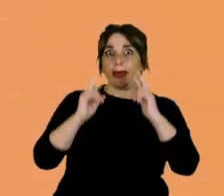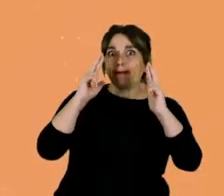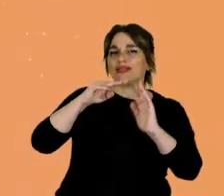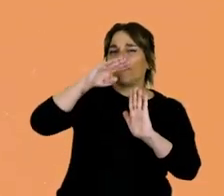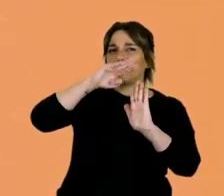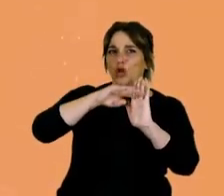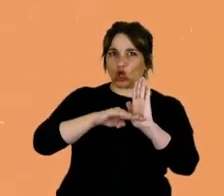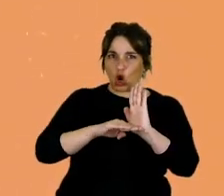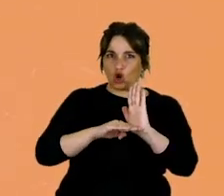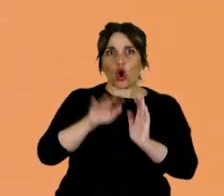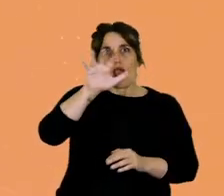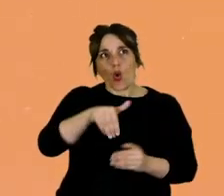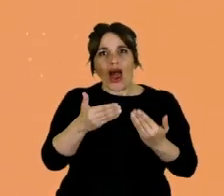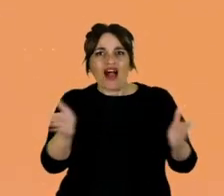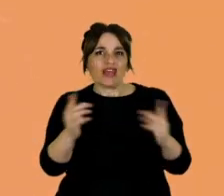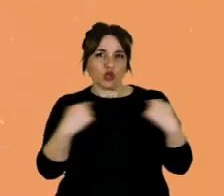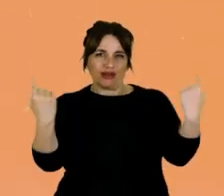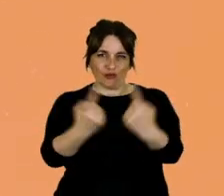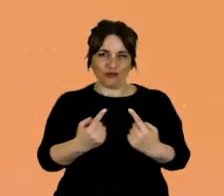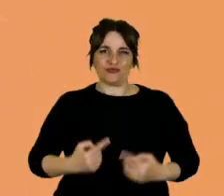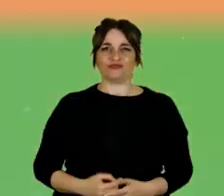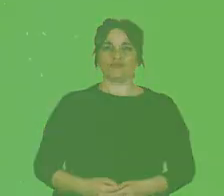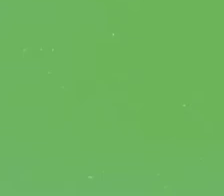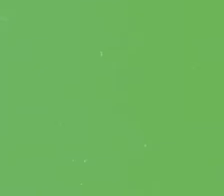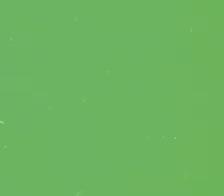Respetá los protocolos en lugares públicos.